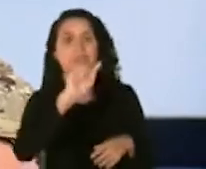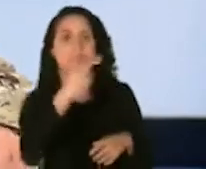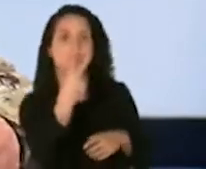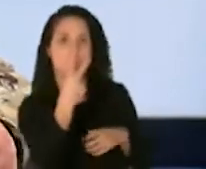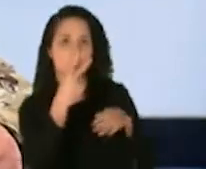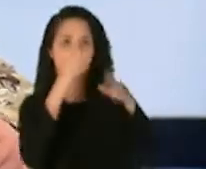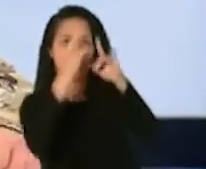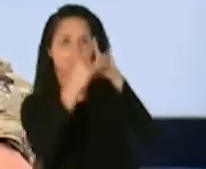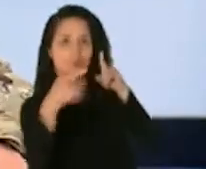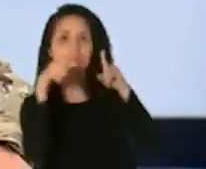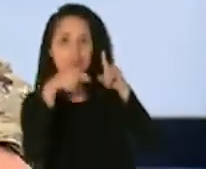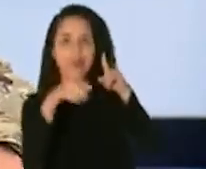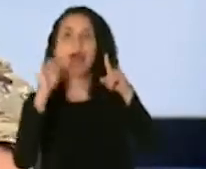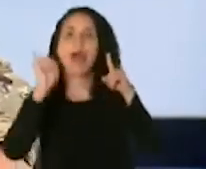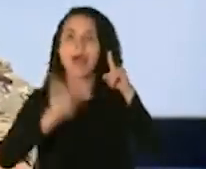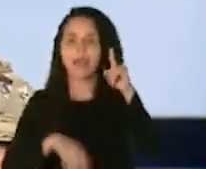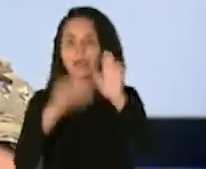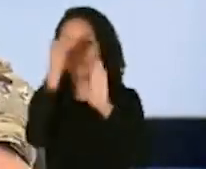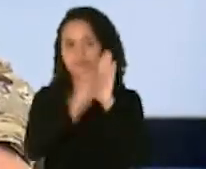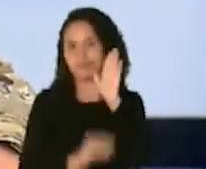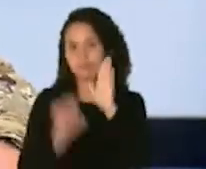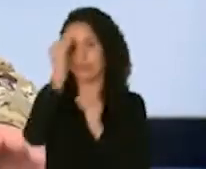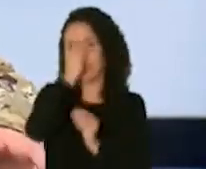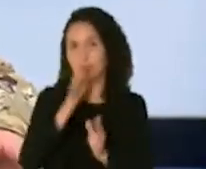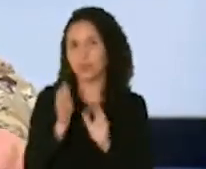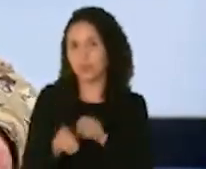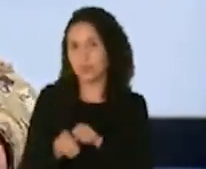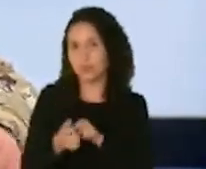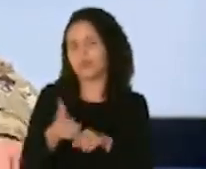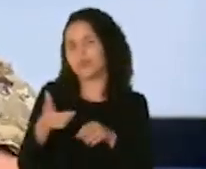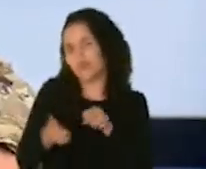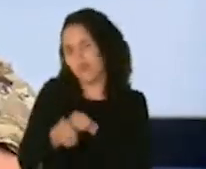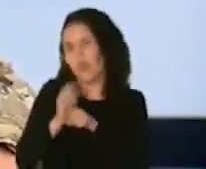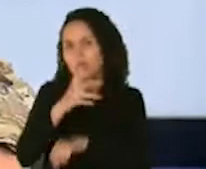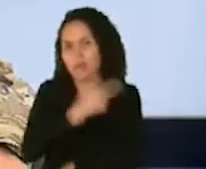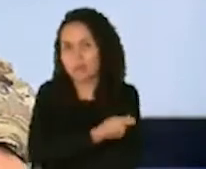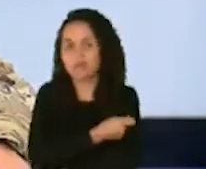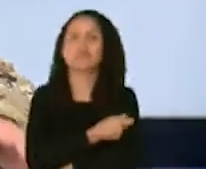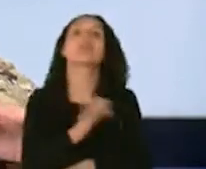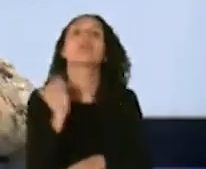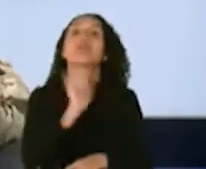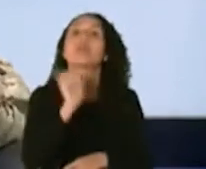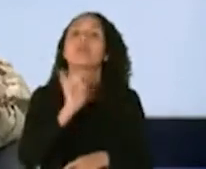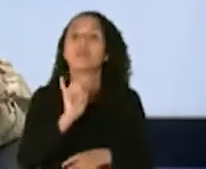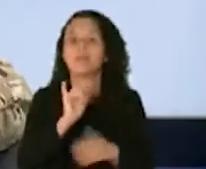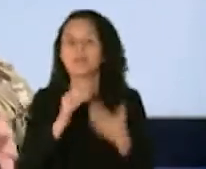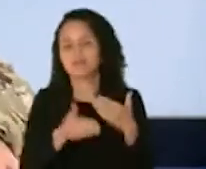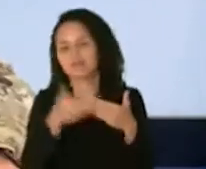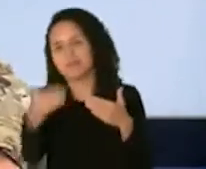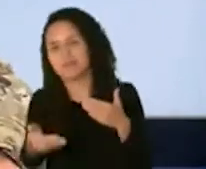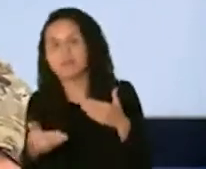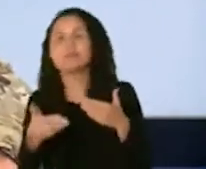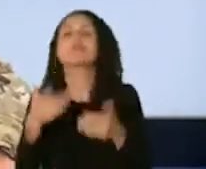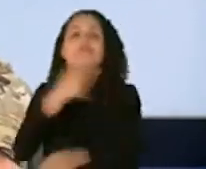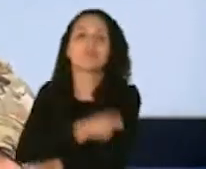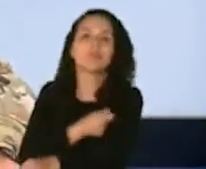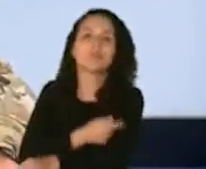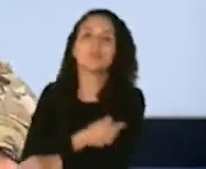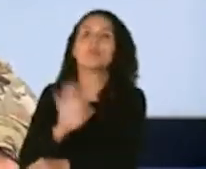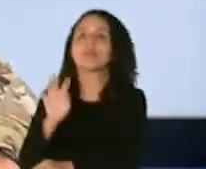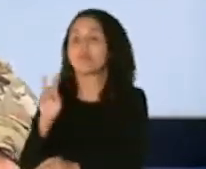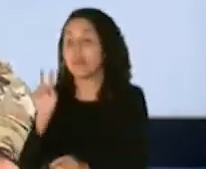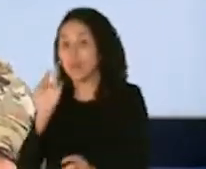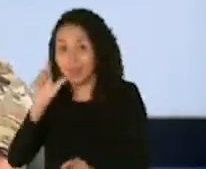entonces ahí se va a llenar el formulario de vacunación, y también entonces se le va a vacunar en esos momentos, y un área de observación para